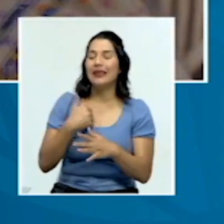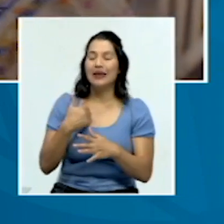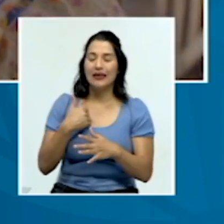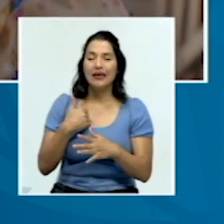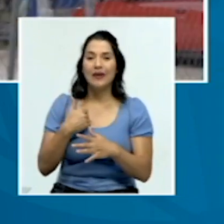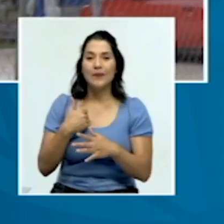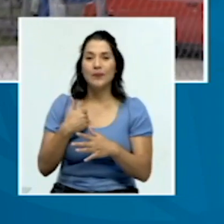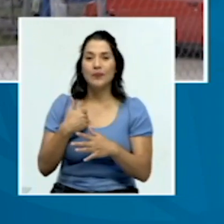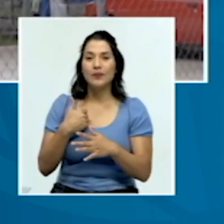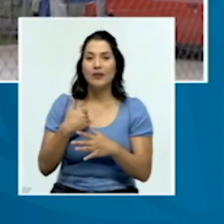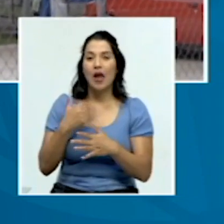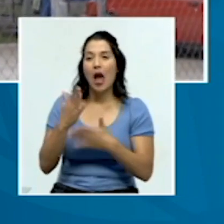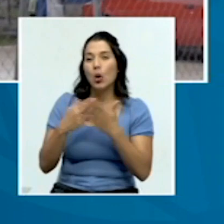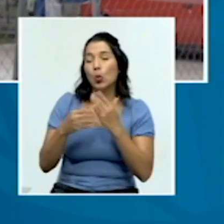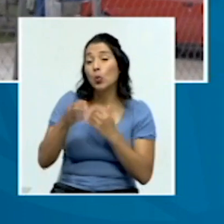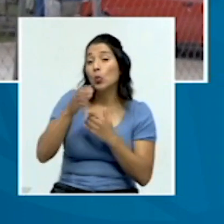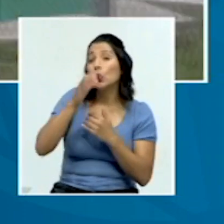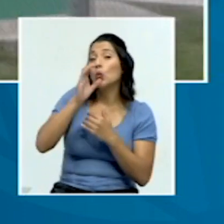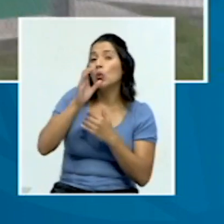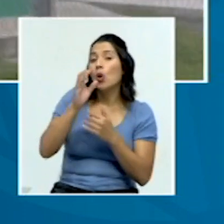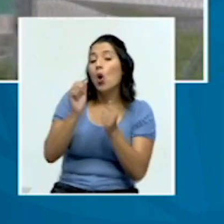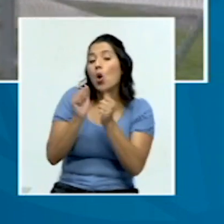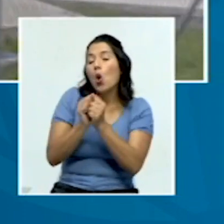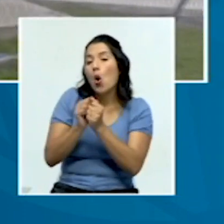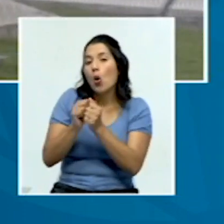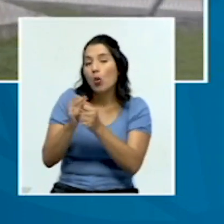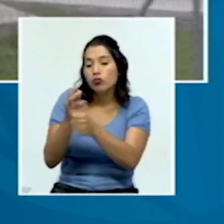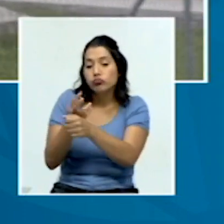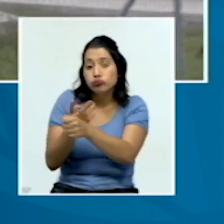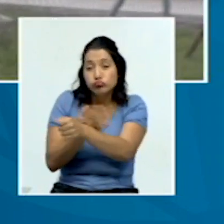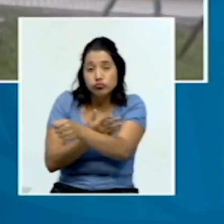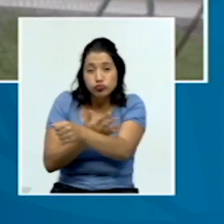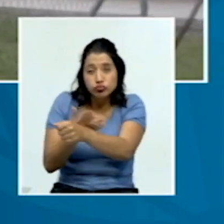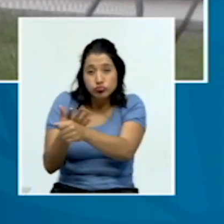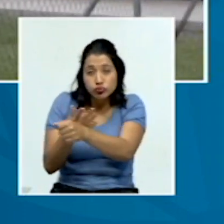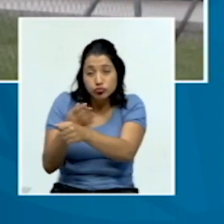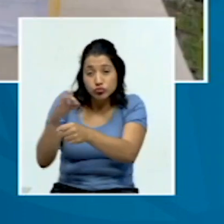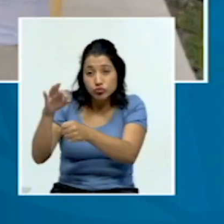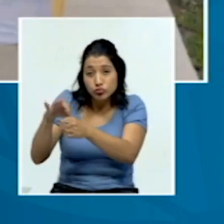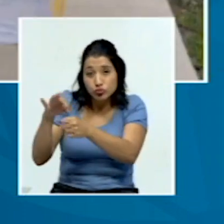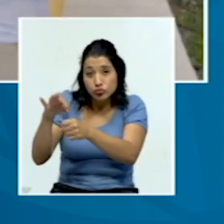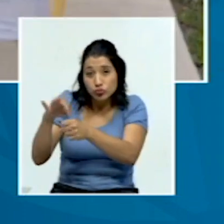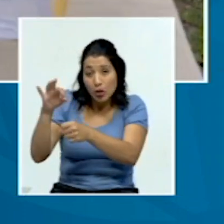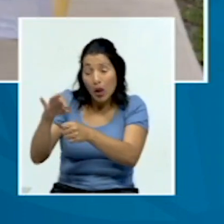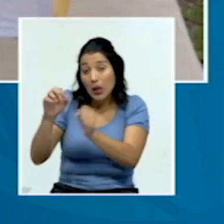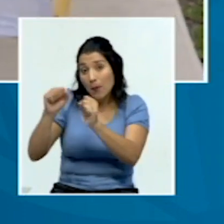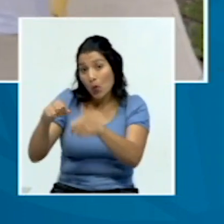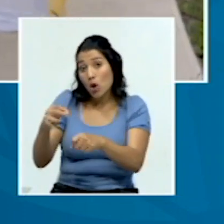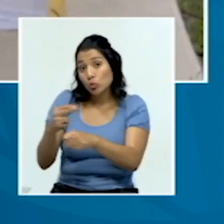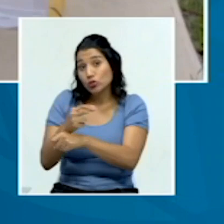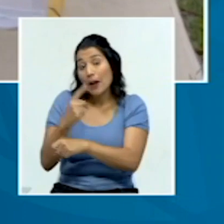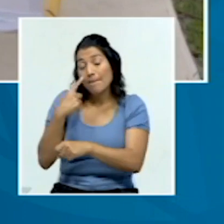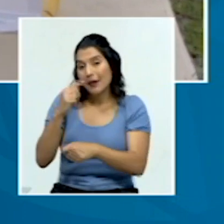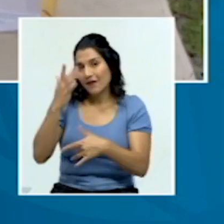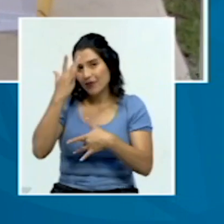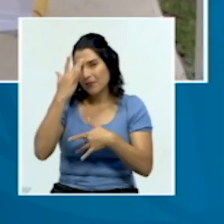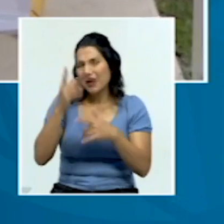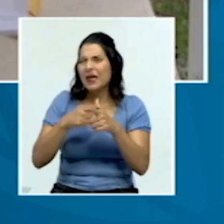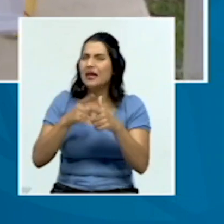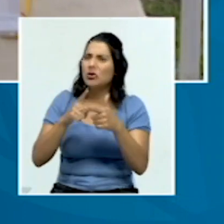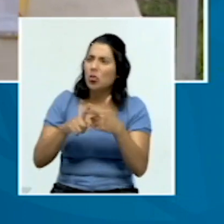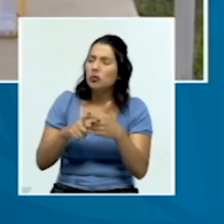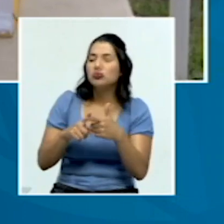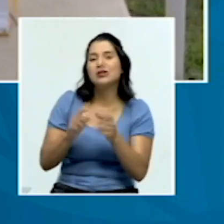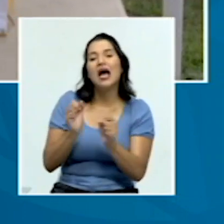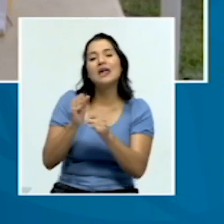brebajes o ciertas plantas que pudieron ser utilizados para este tipo de patologías. Entonces, se hace un trabajo en